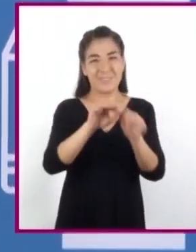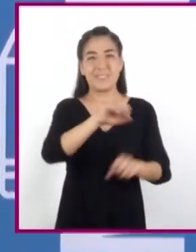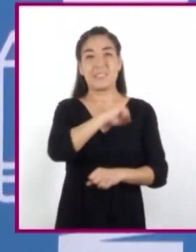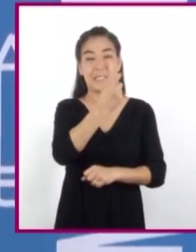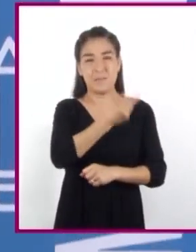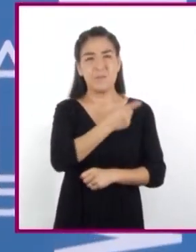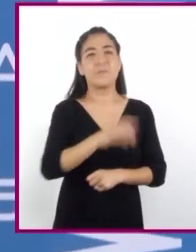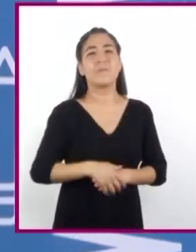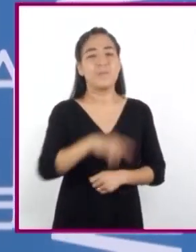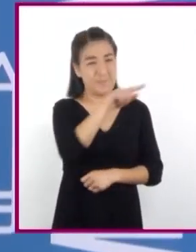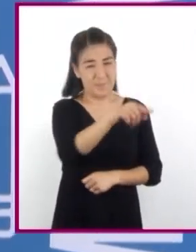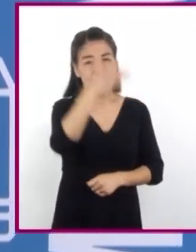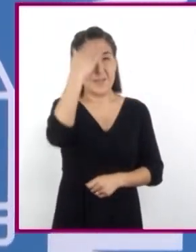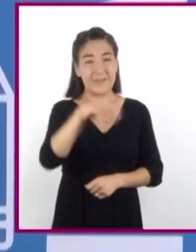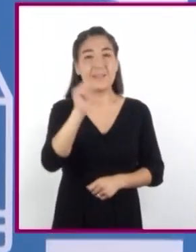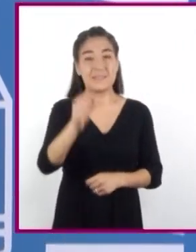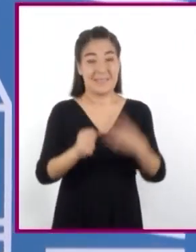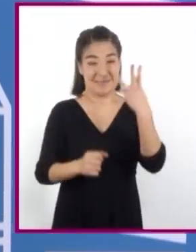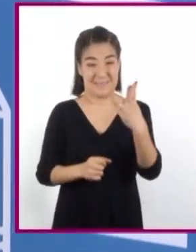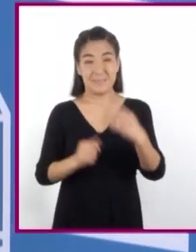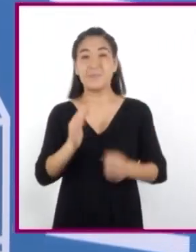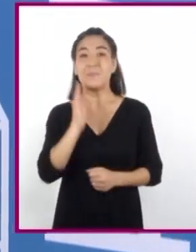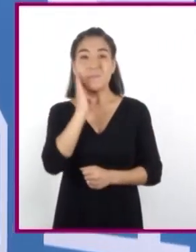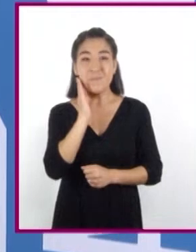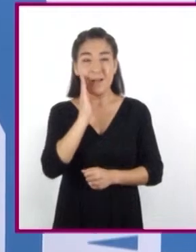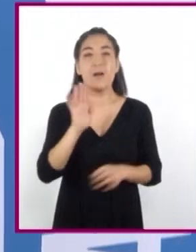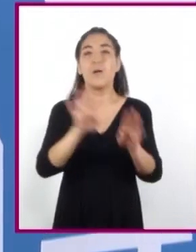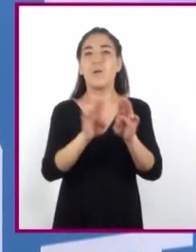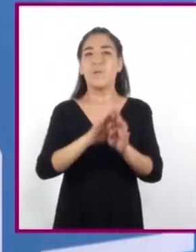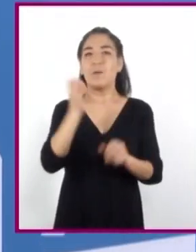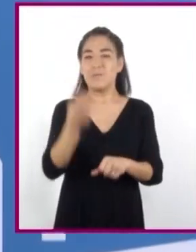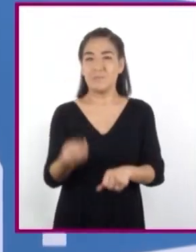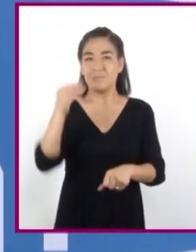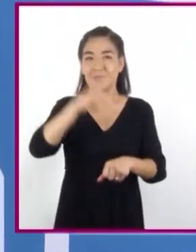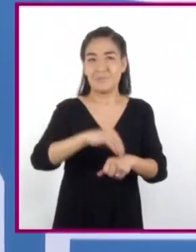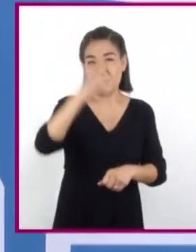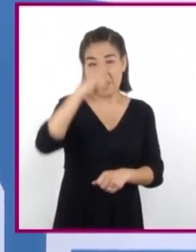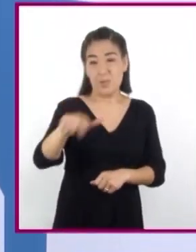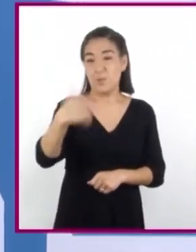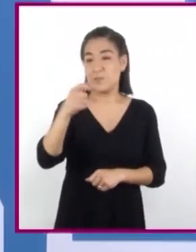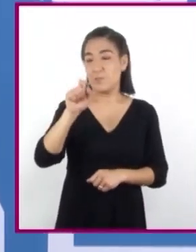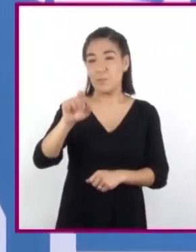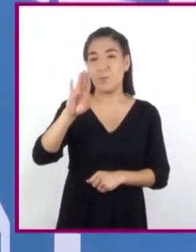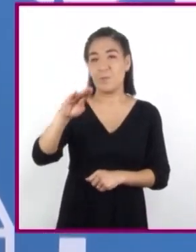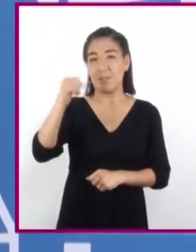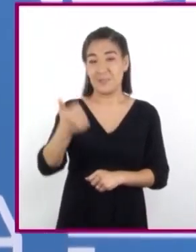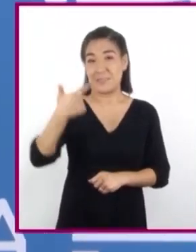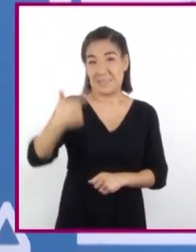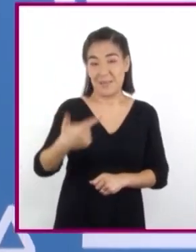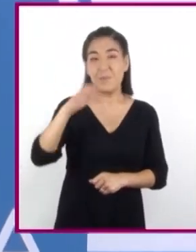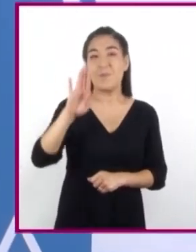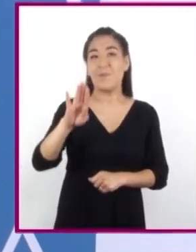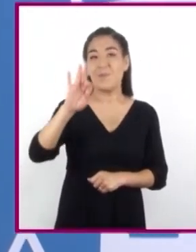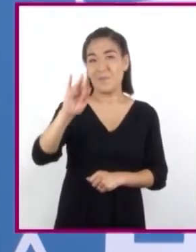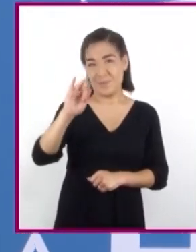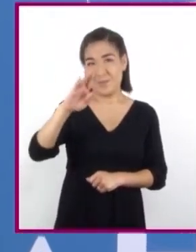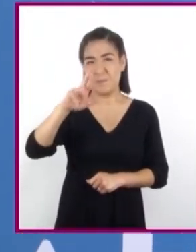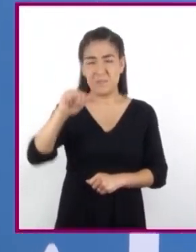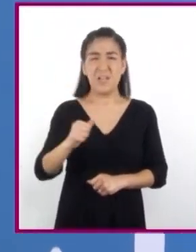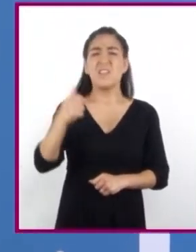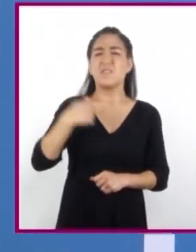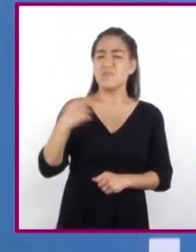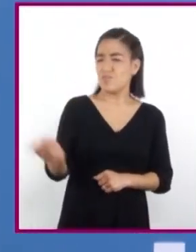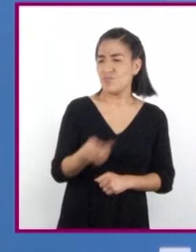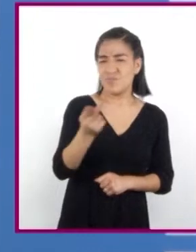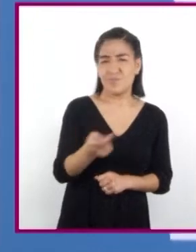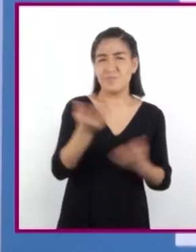¿Y sabías que tres manzanas aportan aproximadamente 12.96 gramos de fibra? Me pregunto,